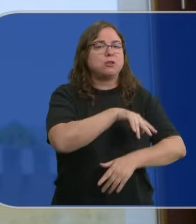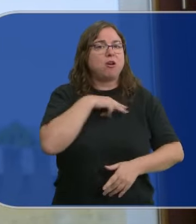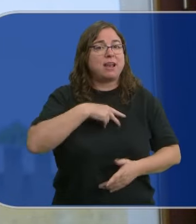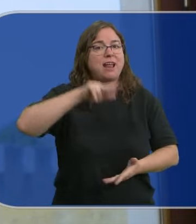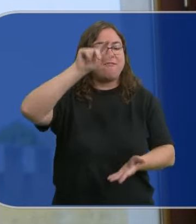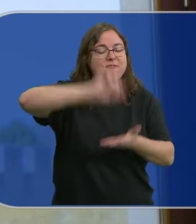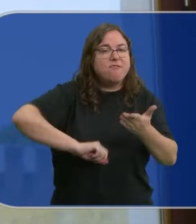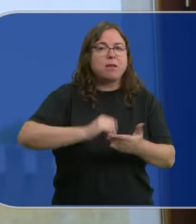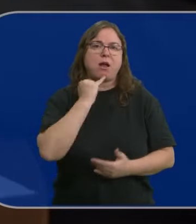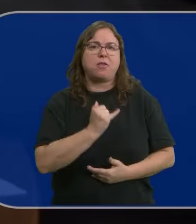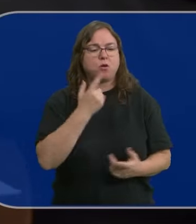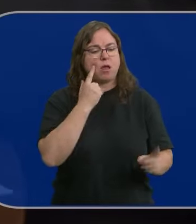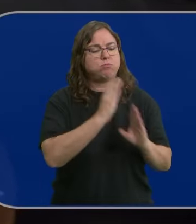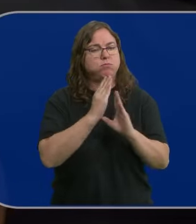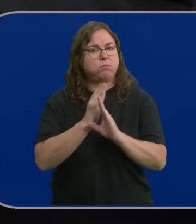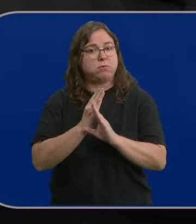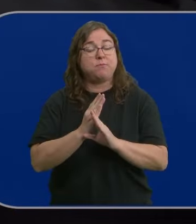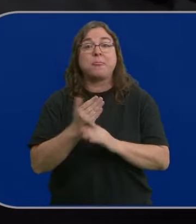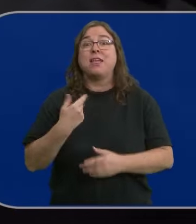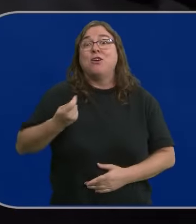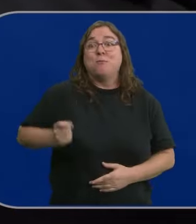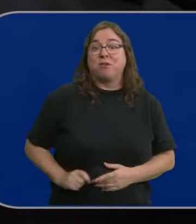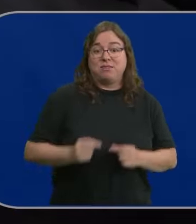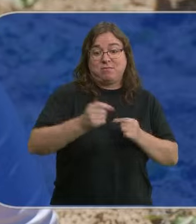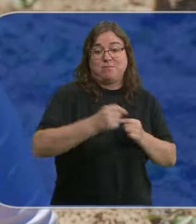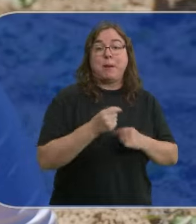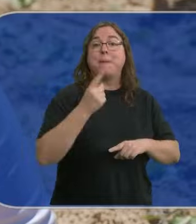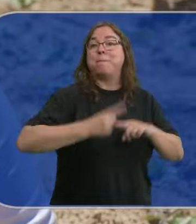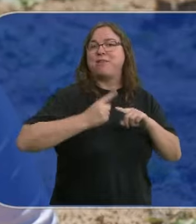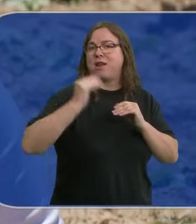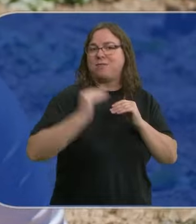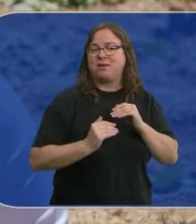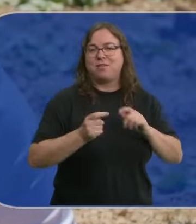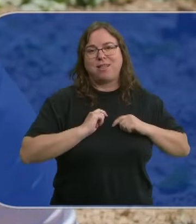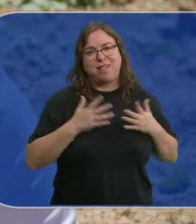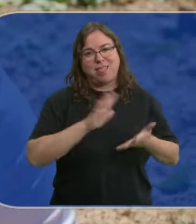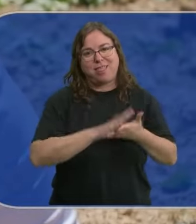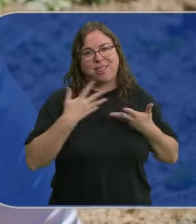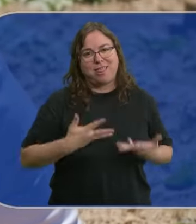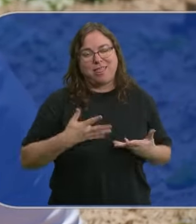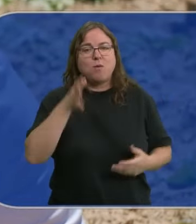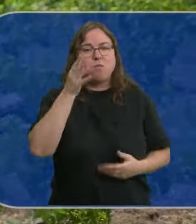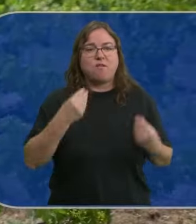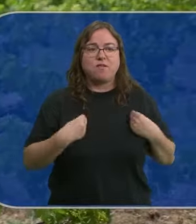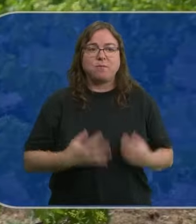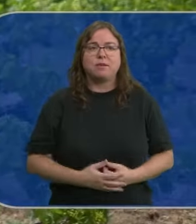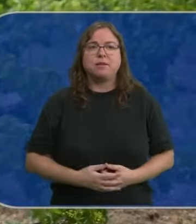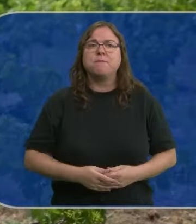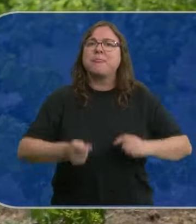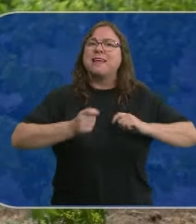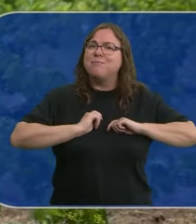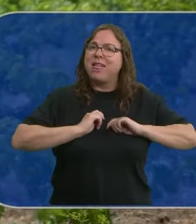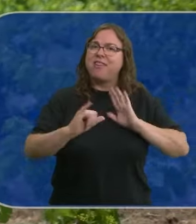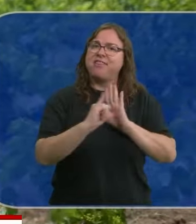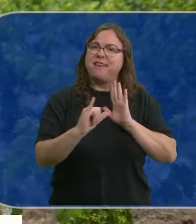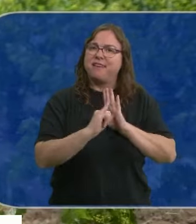forma totalmente ordenada y controlada. Contar con un profesional a menos de 30 minutos tranquiliza a los ciudadanos que viven en nuestros pueblos. Dando esa